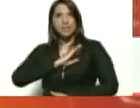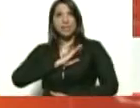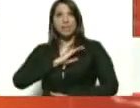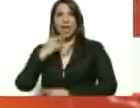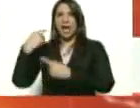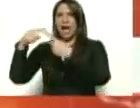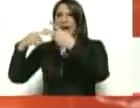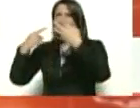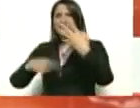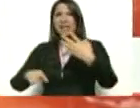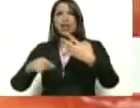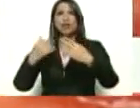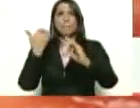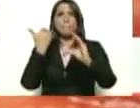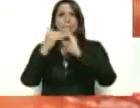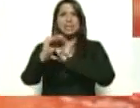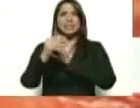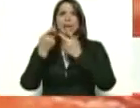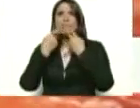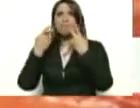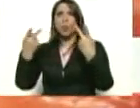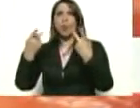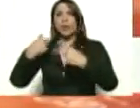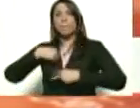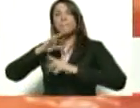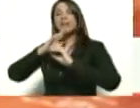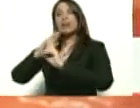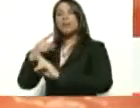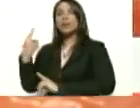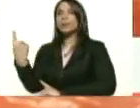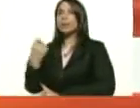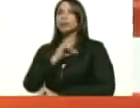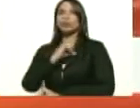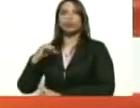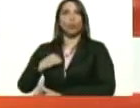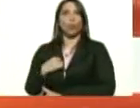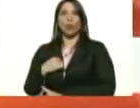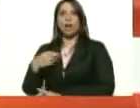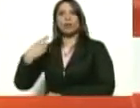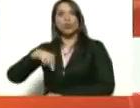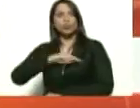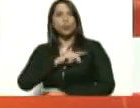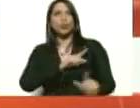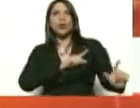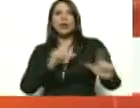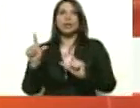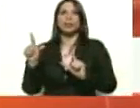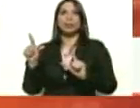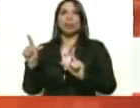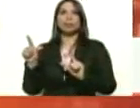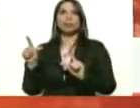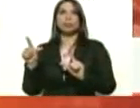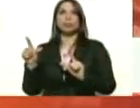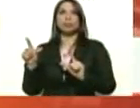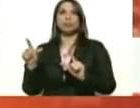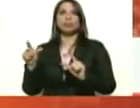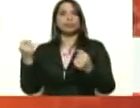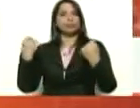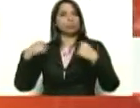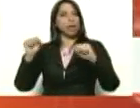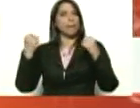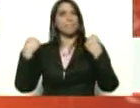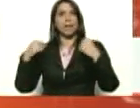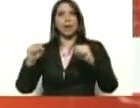en público, mi respuesta es una sola, estamos listos, prestos y preparados